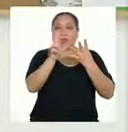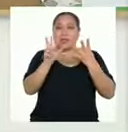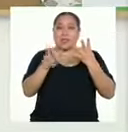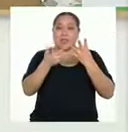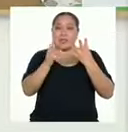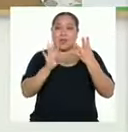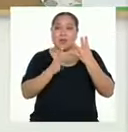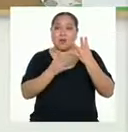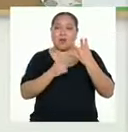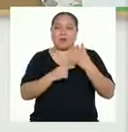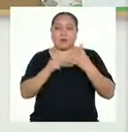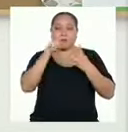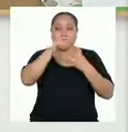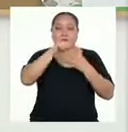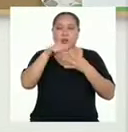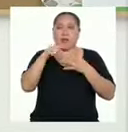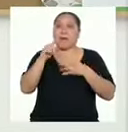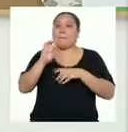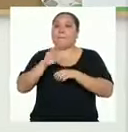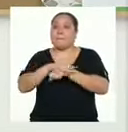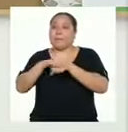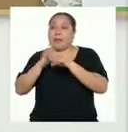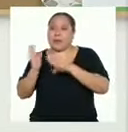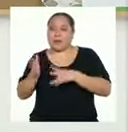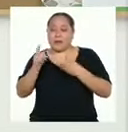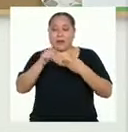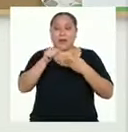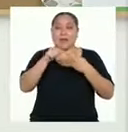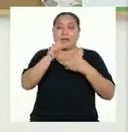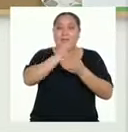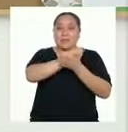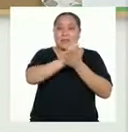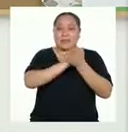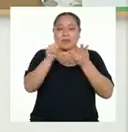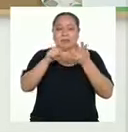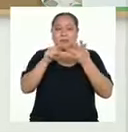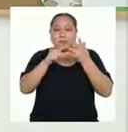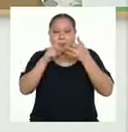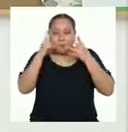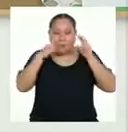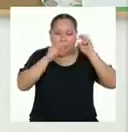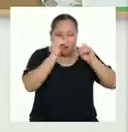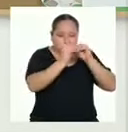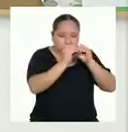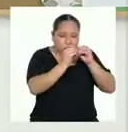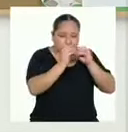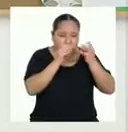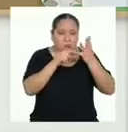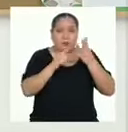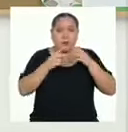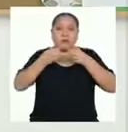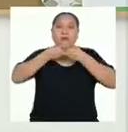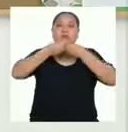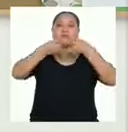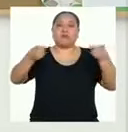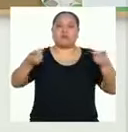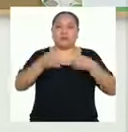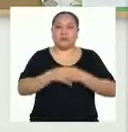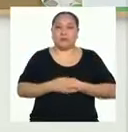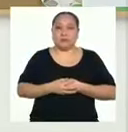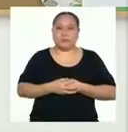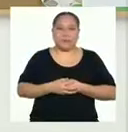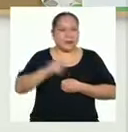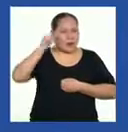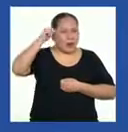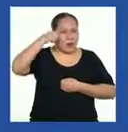Después de planificar y textualizar, solo nos queda realizar la revisión y publicación de nuestro texto instructivo. ¿Nos recuerdas lo que